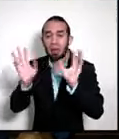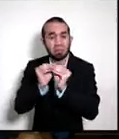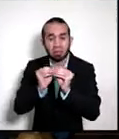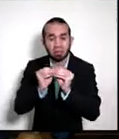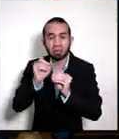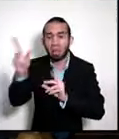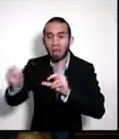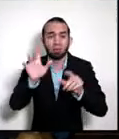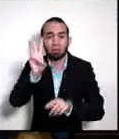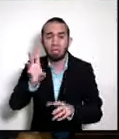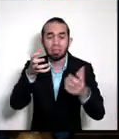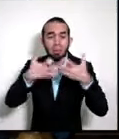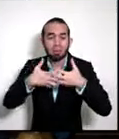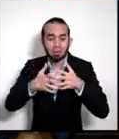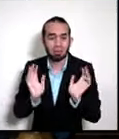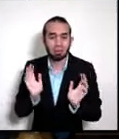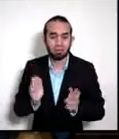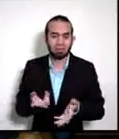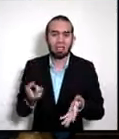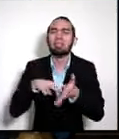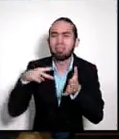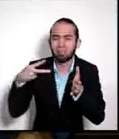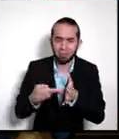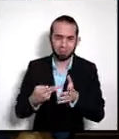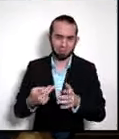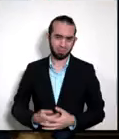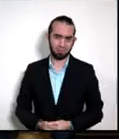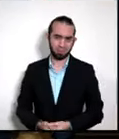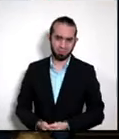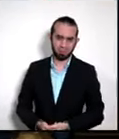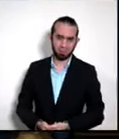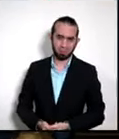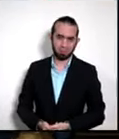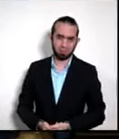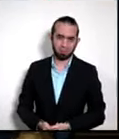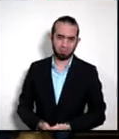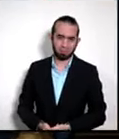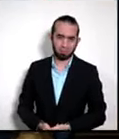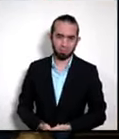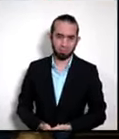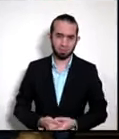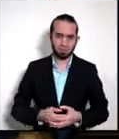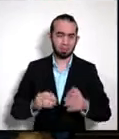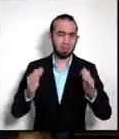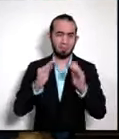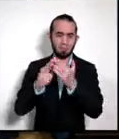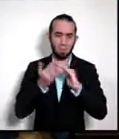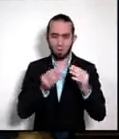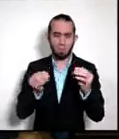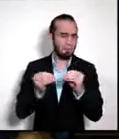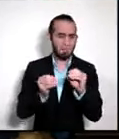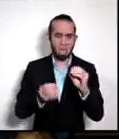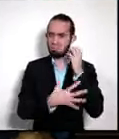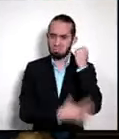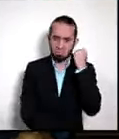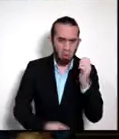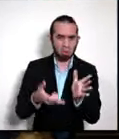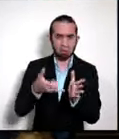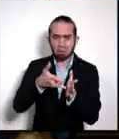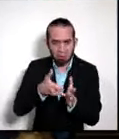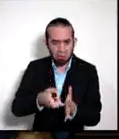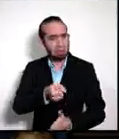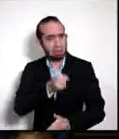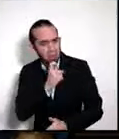dígame usted ¿en dónde residen las poblaciones más vulnerables económicas socialmente?